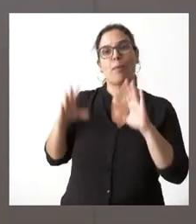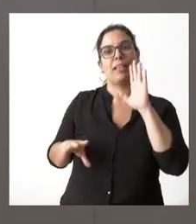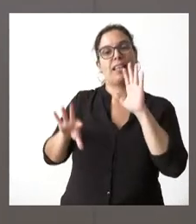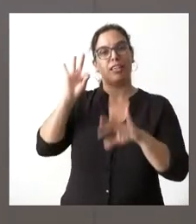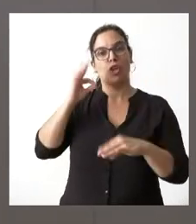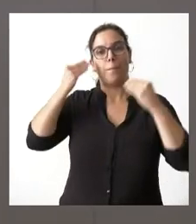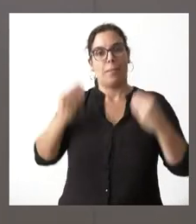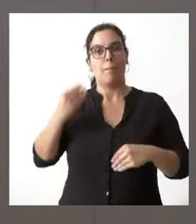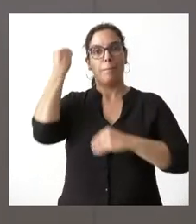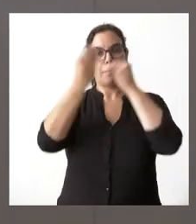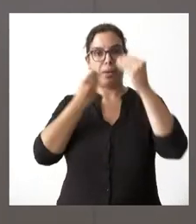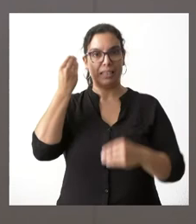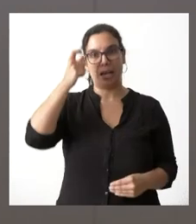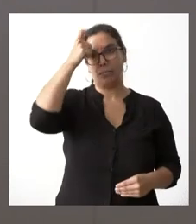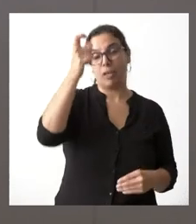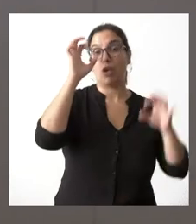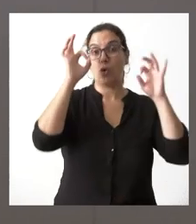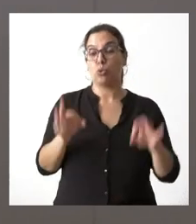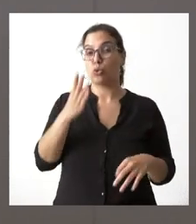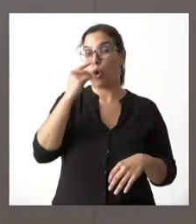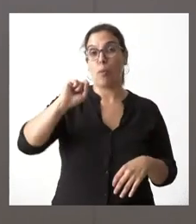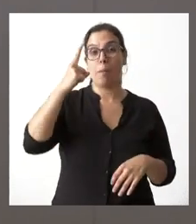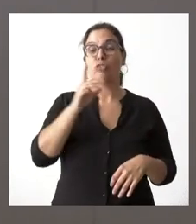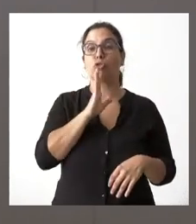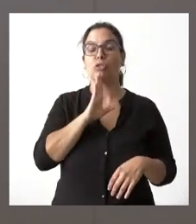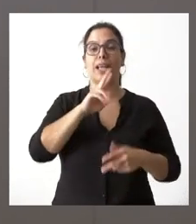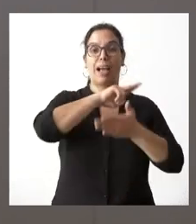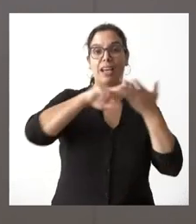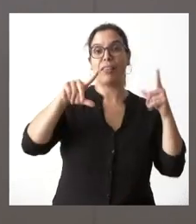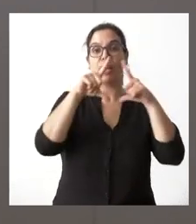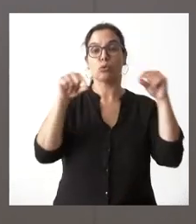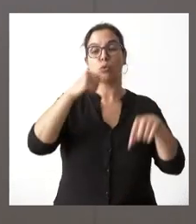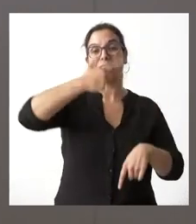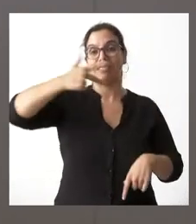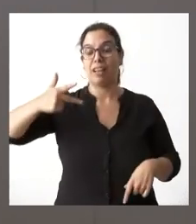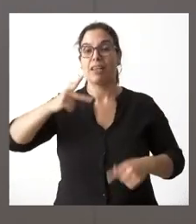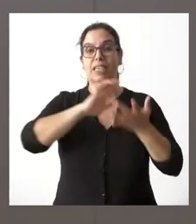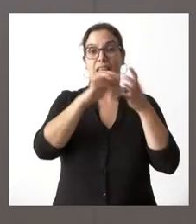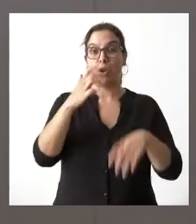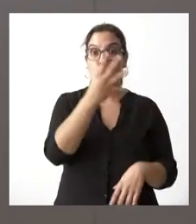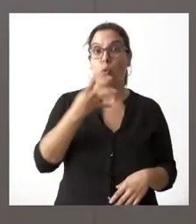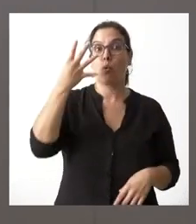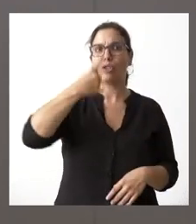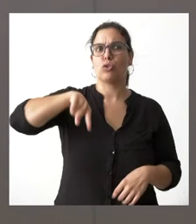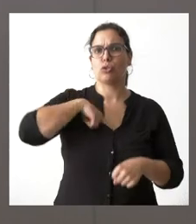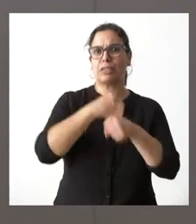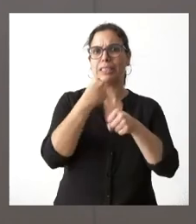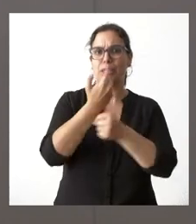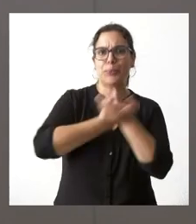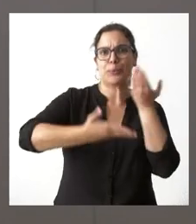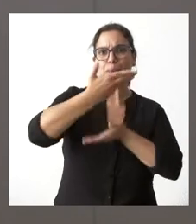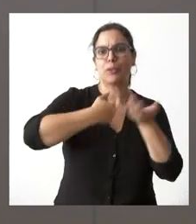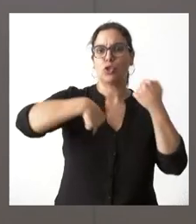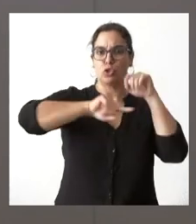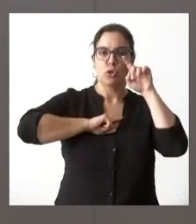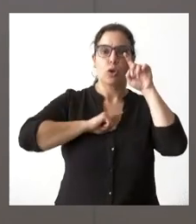que precisamente es en Galicia en Asturias en Cantabria y en Castilla y León que estamos trabajando conjuntamente que estamos presentando